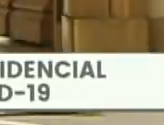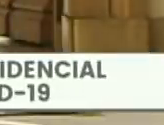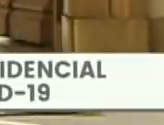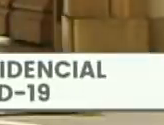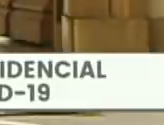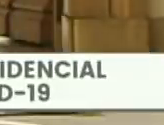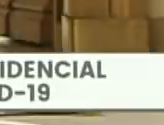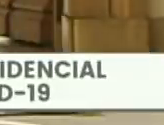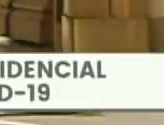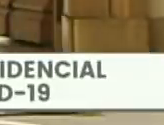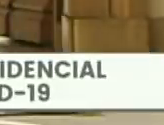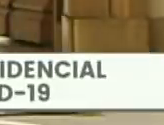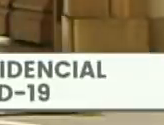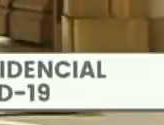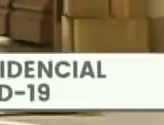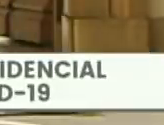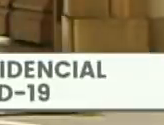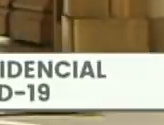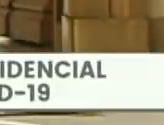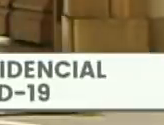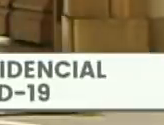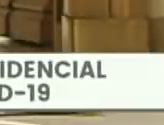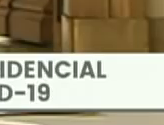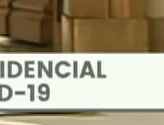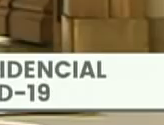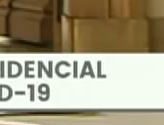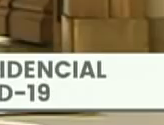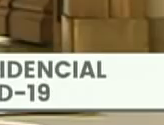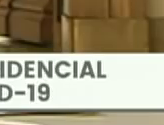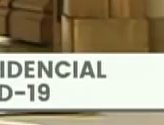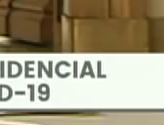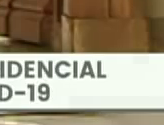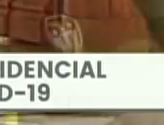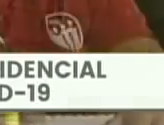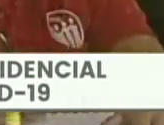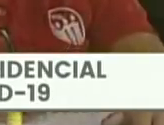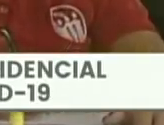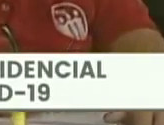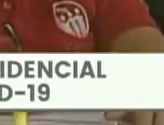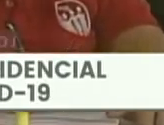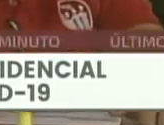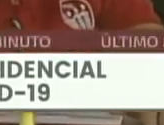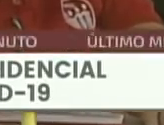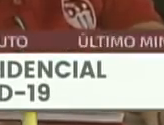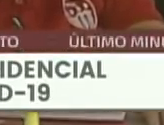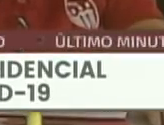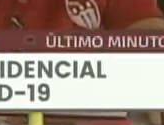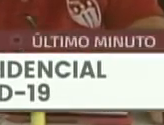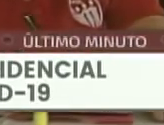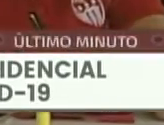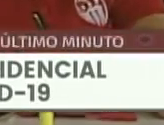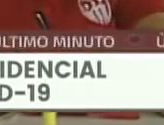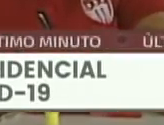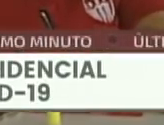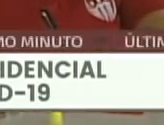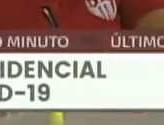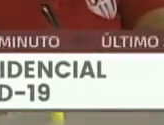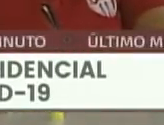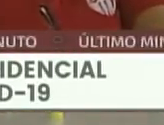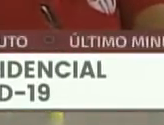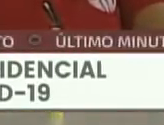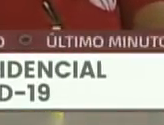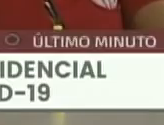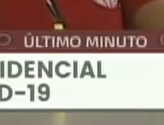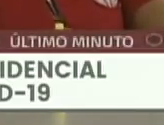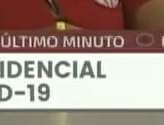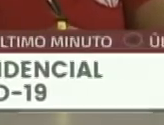relato muy completo que refiere y expresa, tal como se lo hemos informado a las autoridades de la Organización